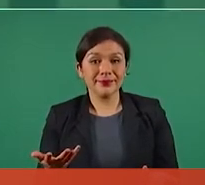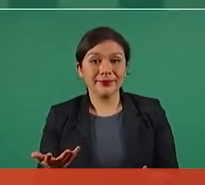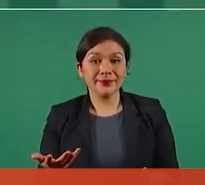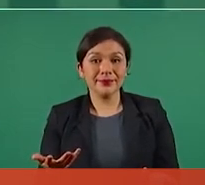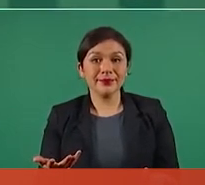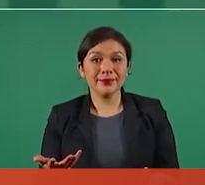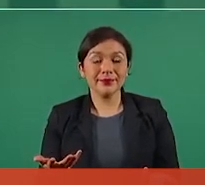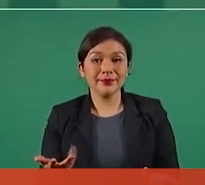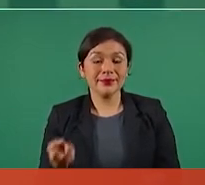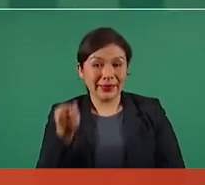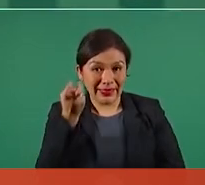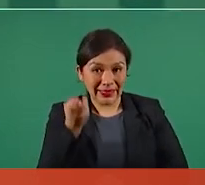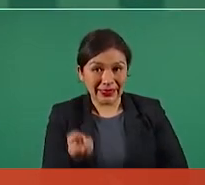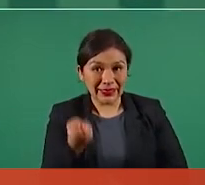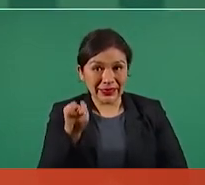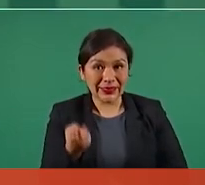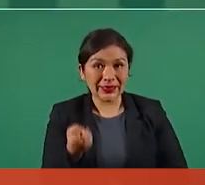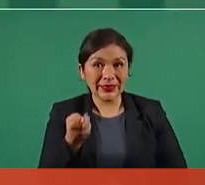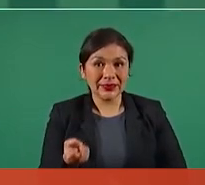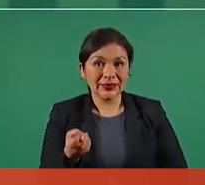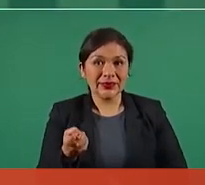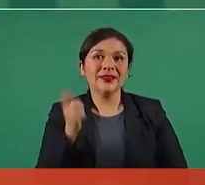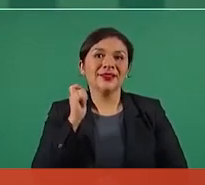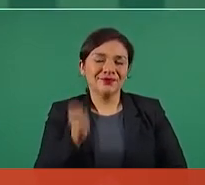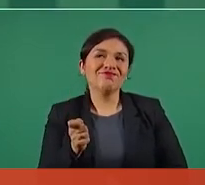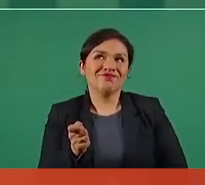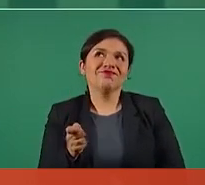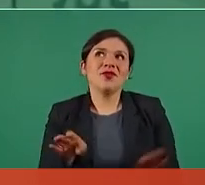Entonces, esa es una prueba.